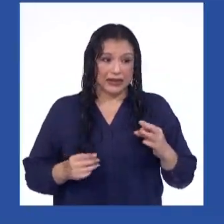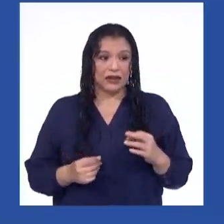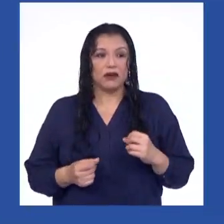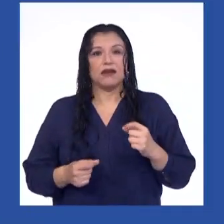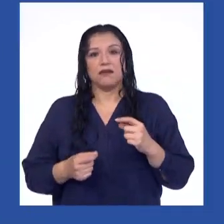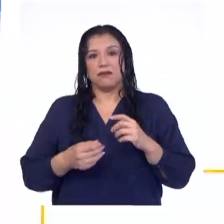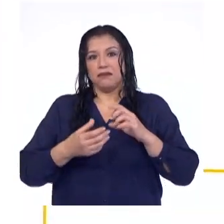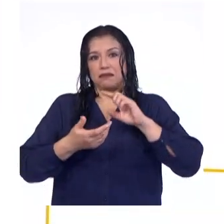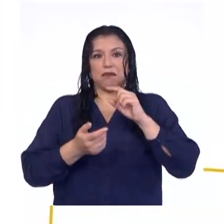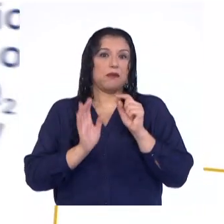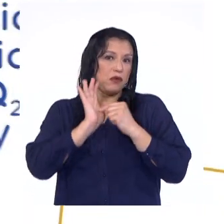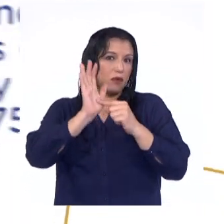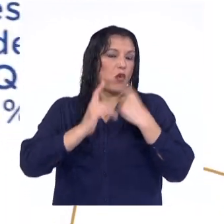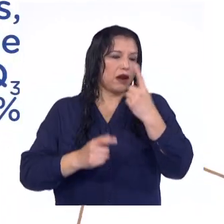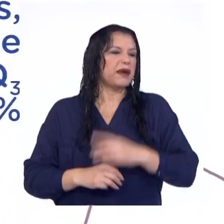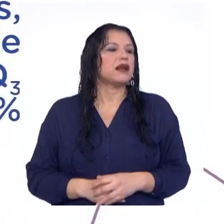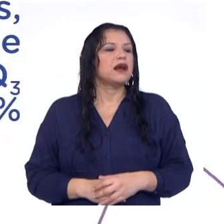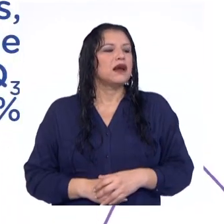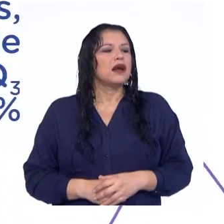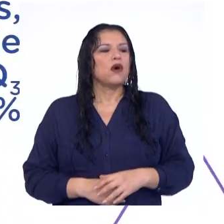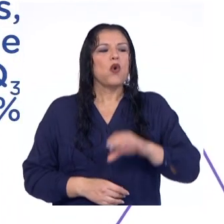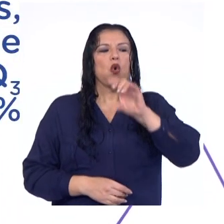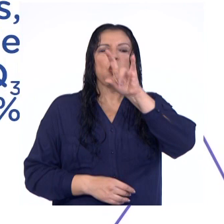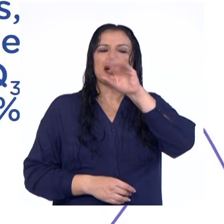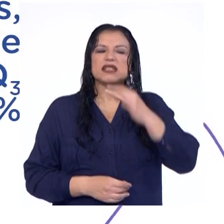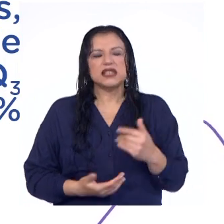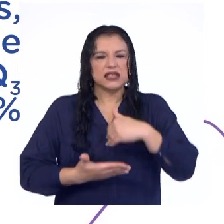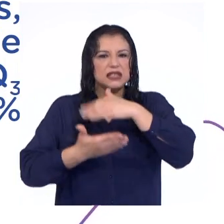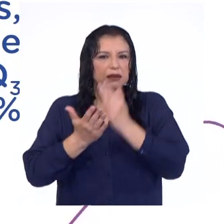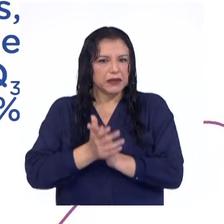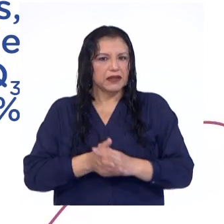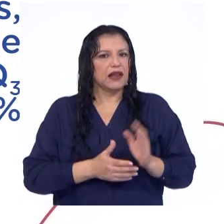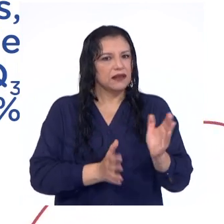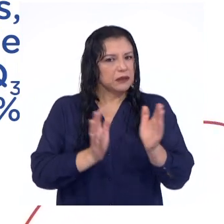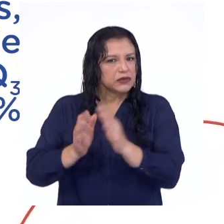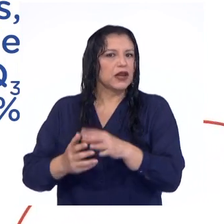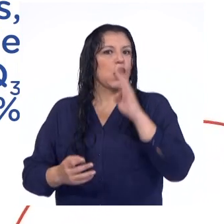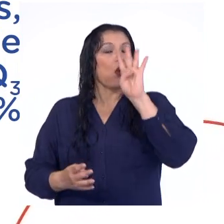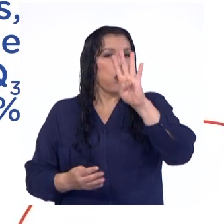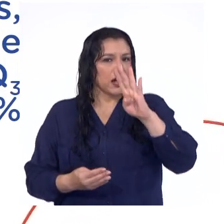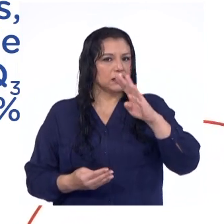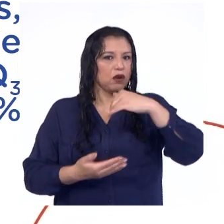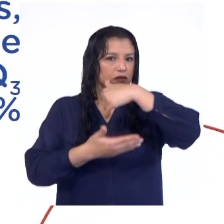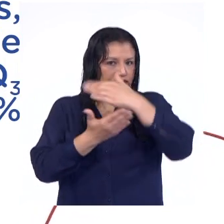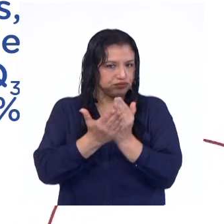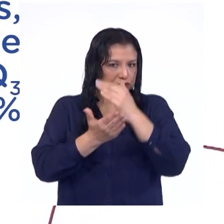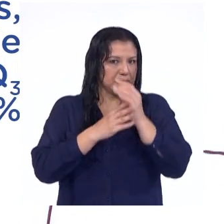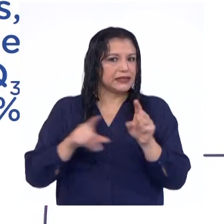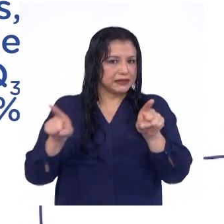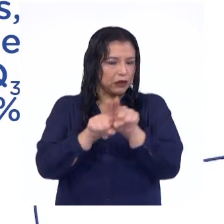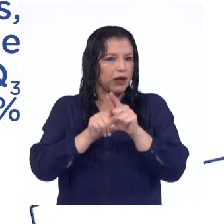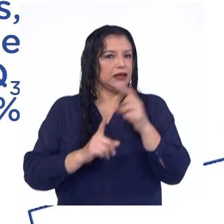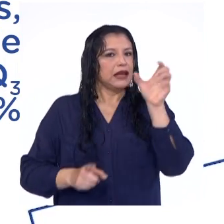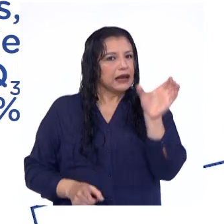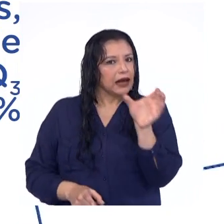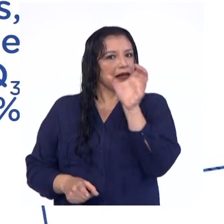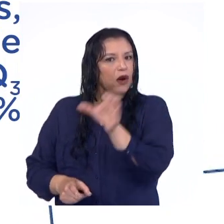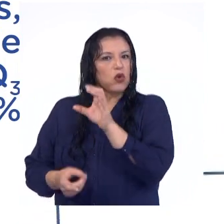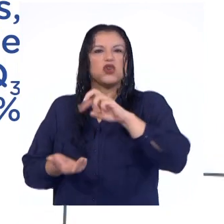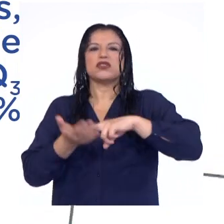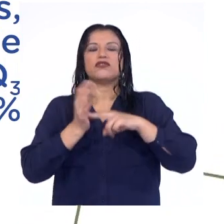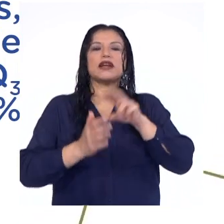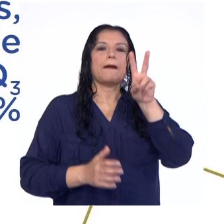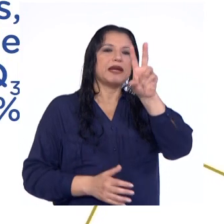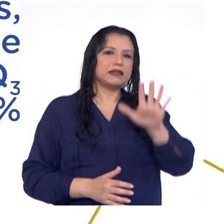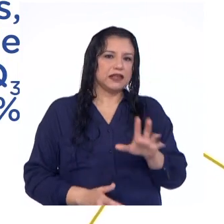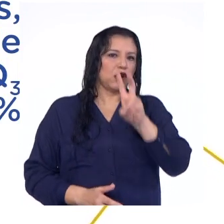por partes. En primer lugar, un cuartil divide la distribución en cuatro partes iguales. Cada una de las cuales engloba el 25%